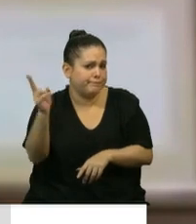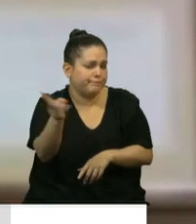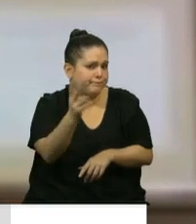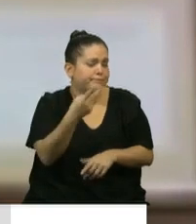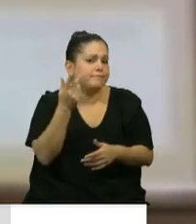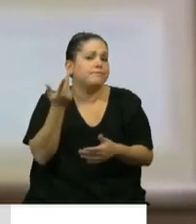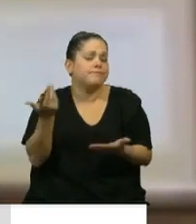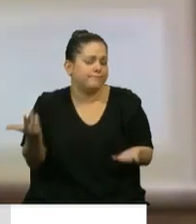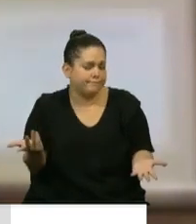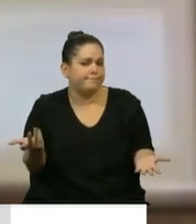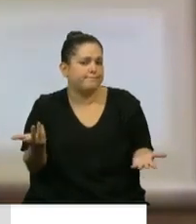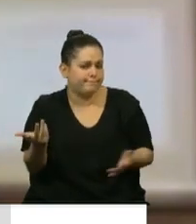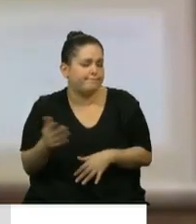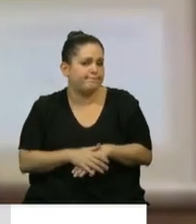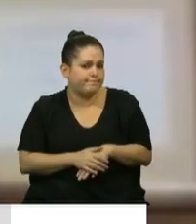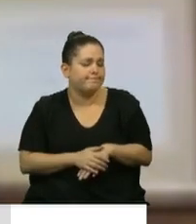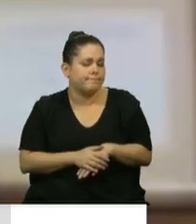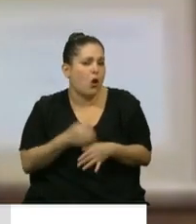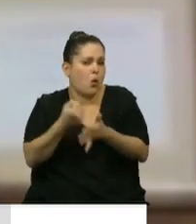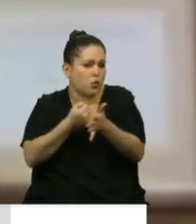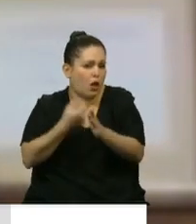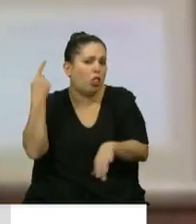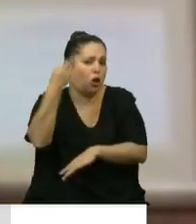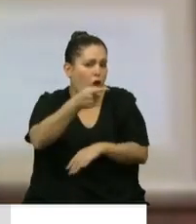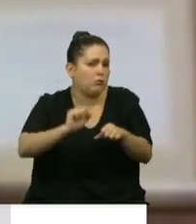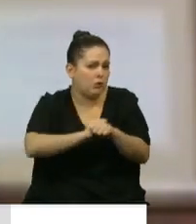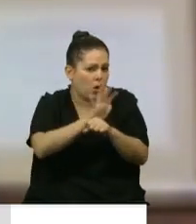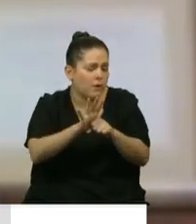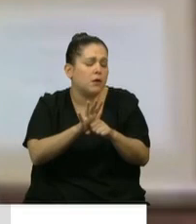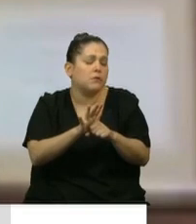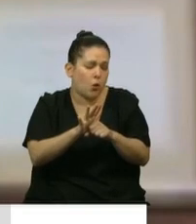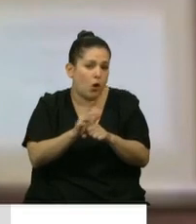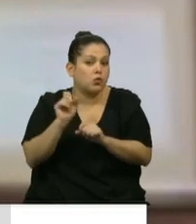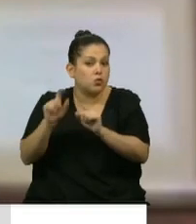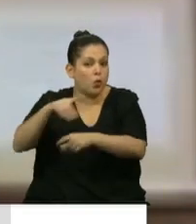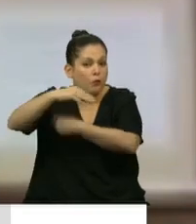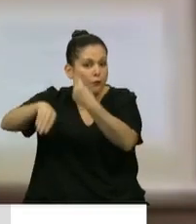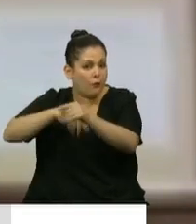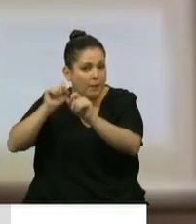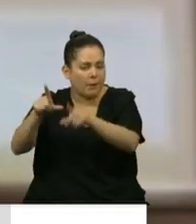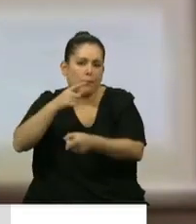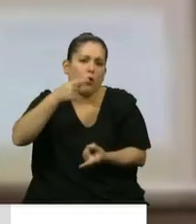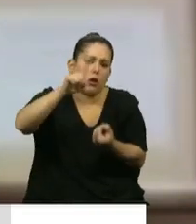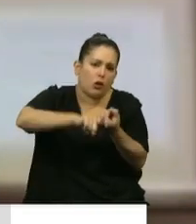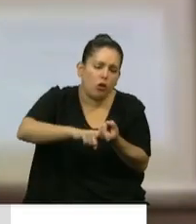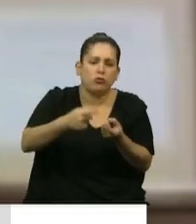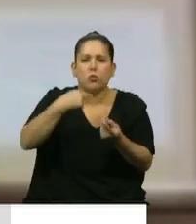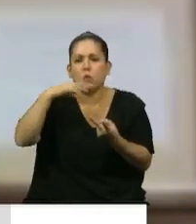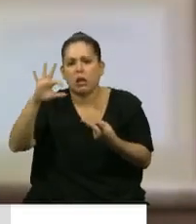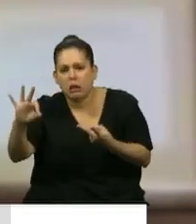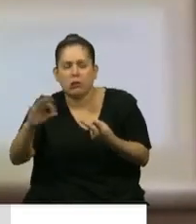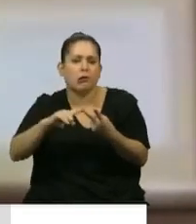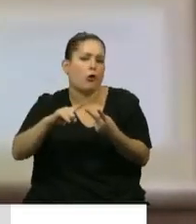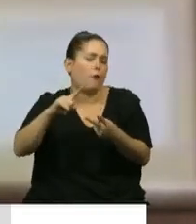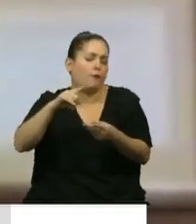combate, bueno, van a tener sus familiares, el cónyuge, los hijos, familiares de cargo que